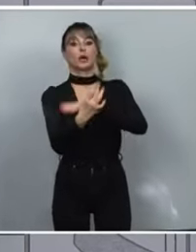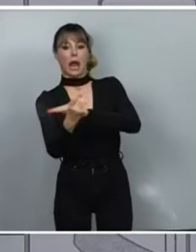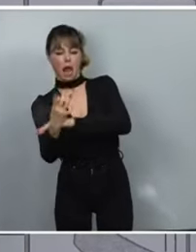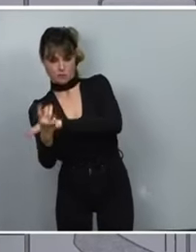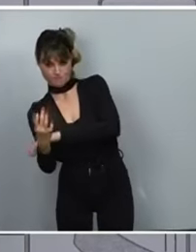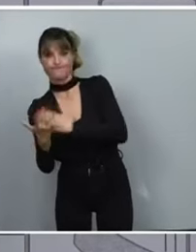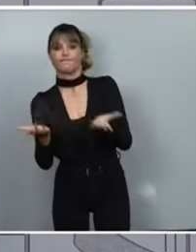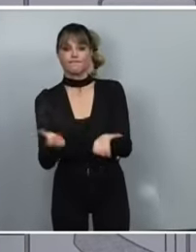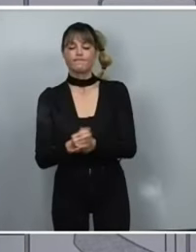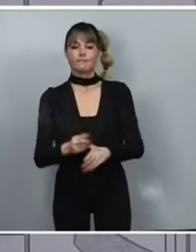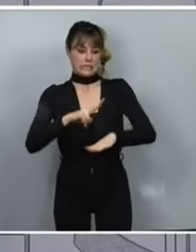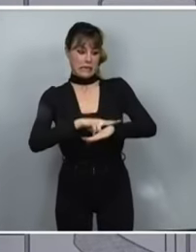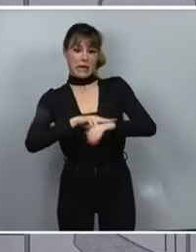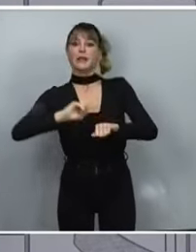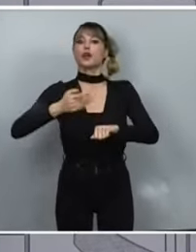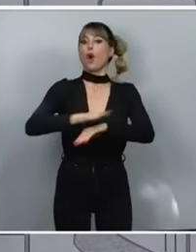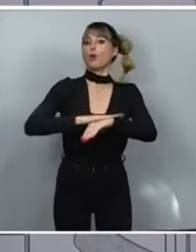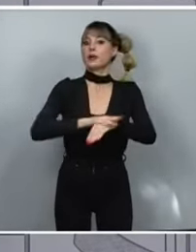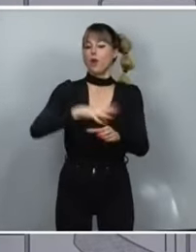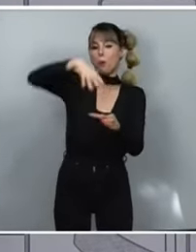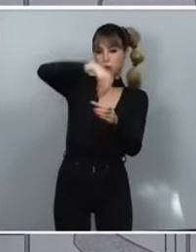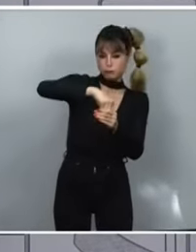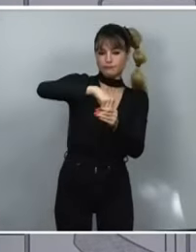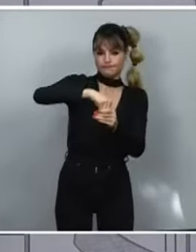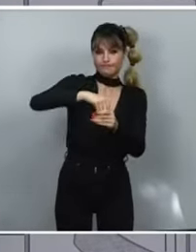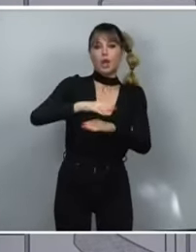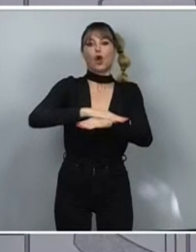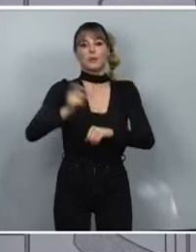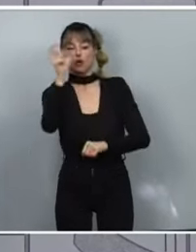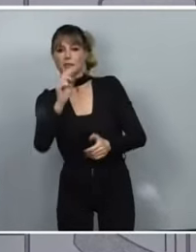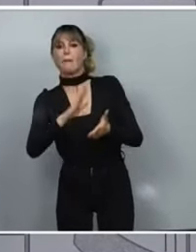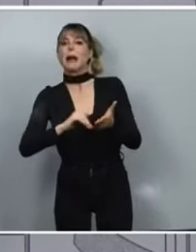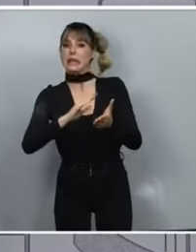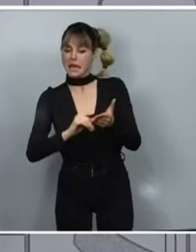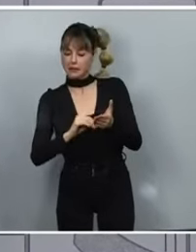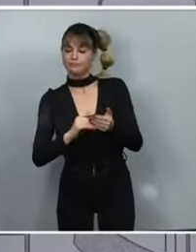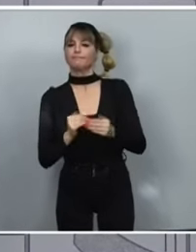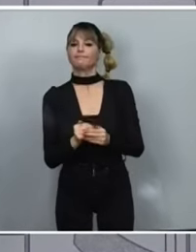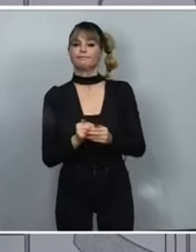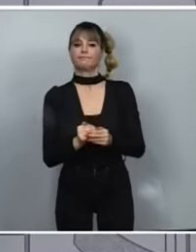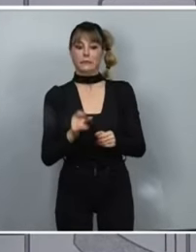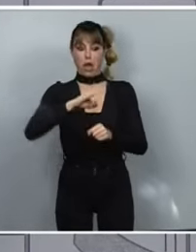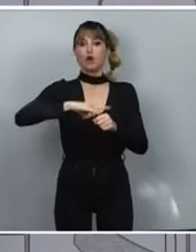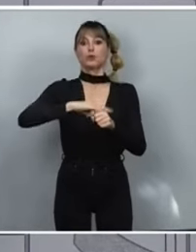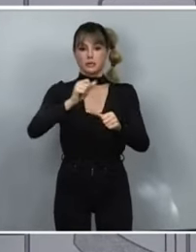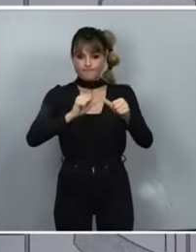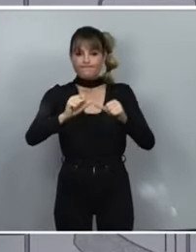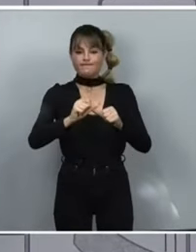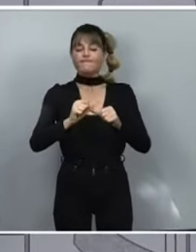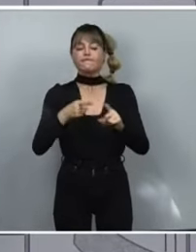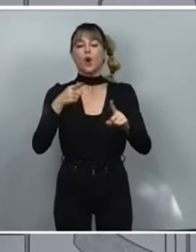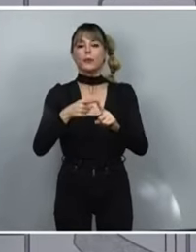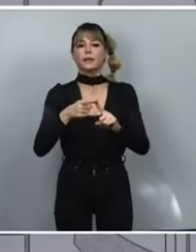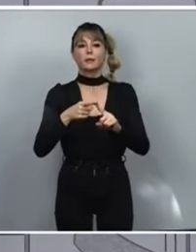incorporarán a las subdelegaciones del Gobierno, a la delegación del Gobierno, a la Comunidad Valenciana, a partir de este lunes, para agilizar